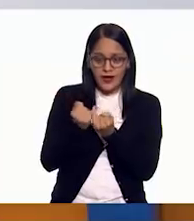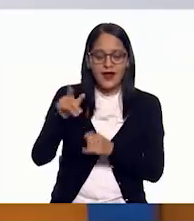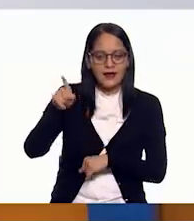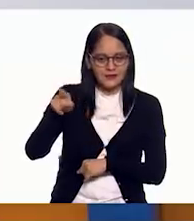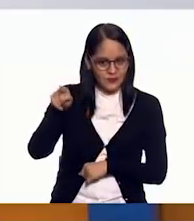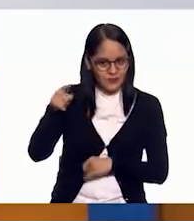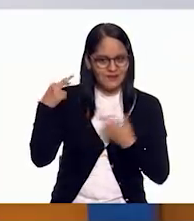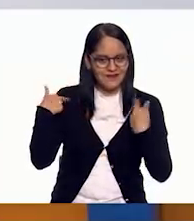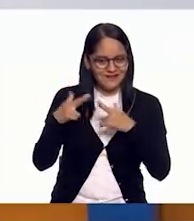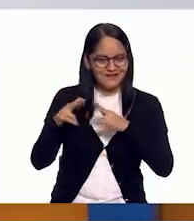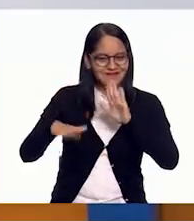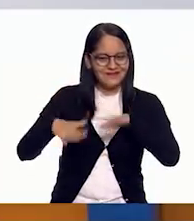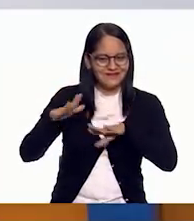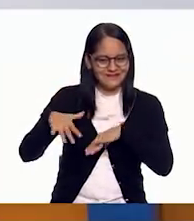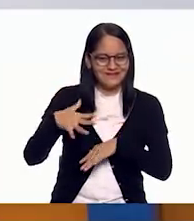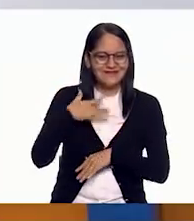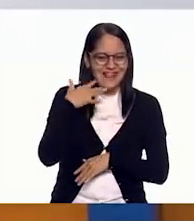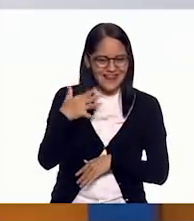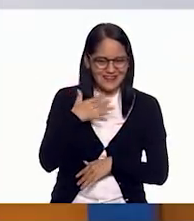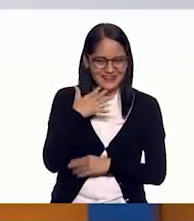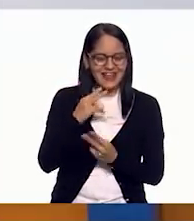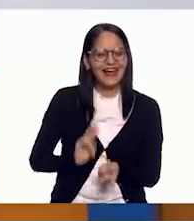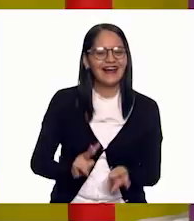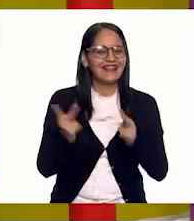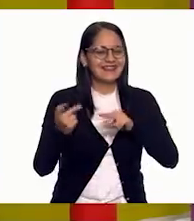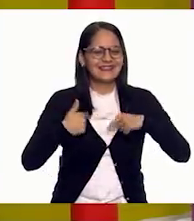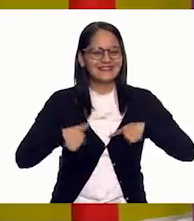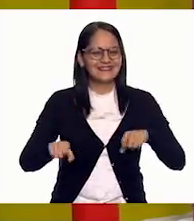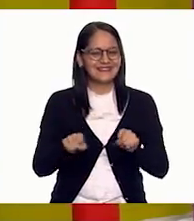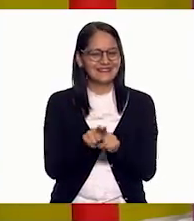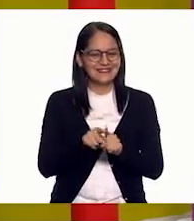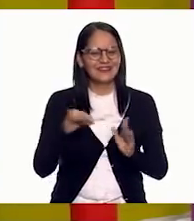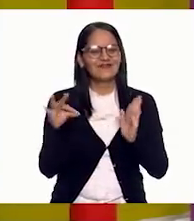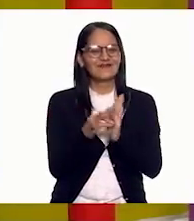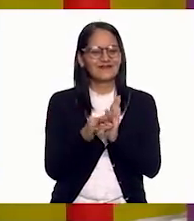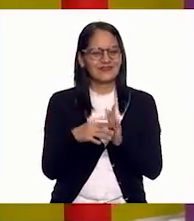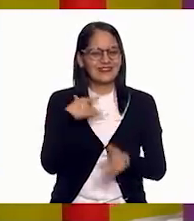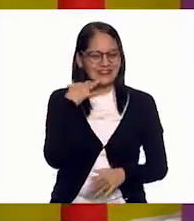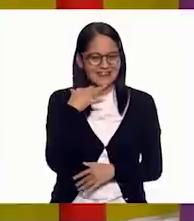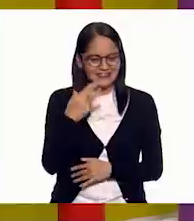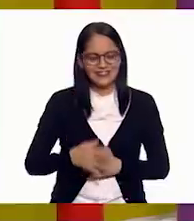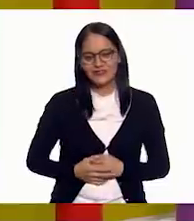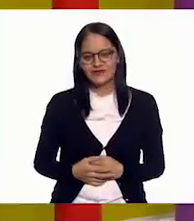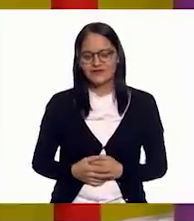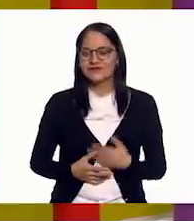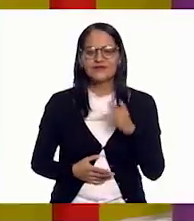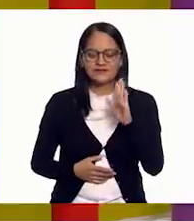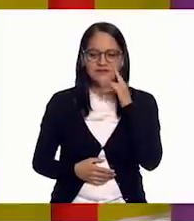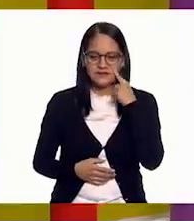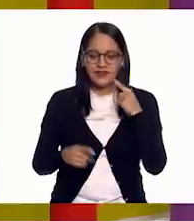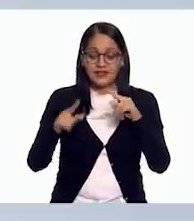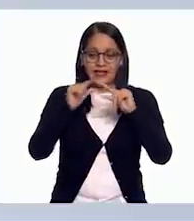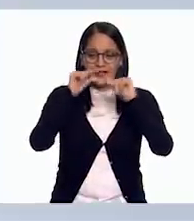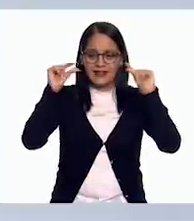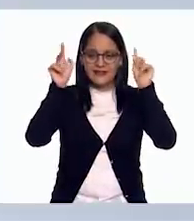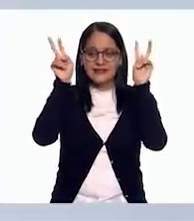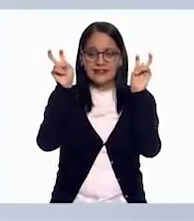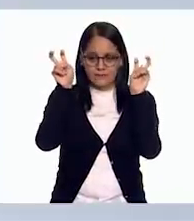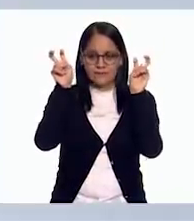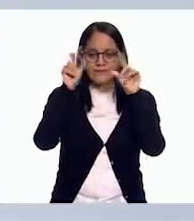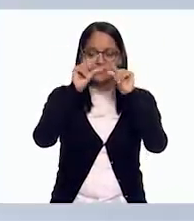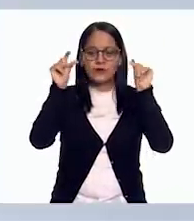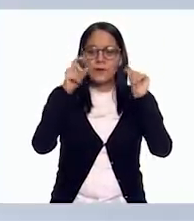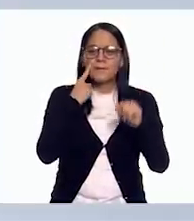trampitas, yo hice también una trampita. Eso, muy bien, muy bien. En el título que escribió Miriam,